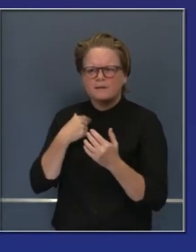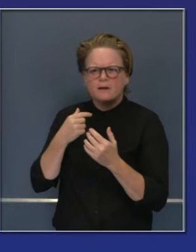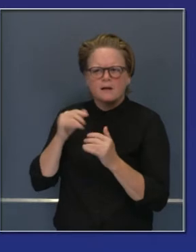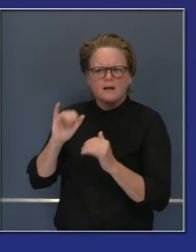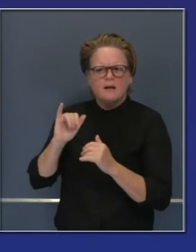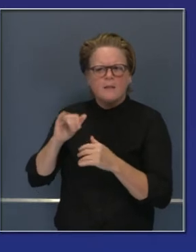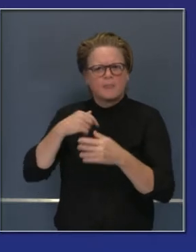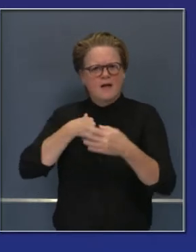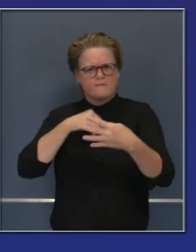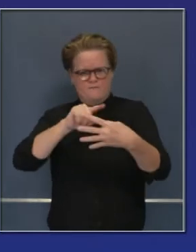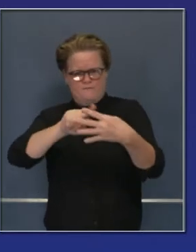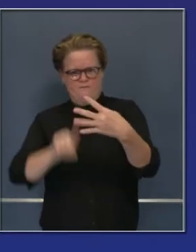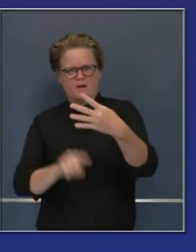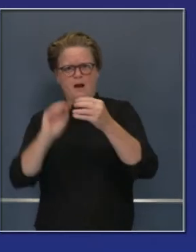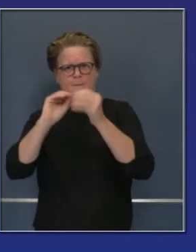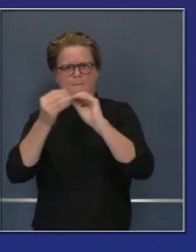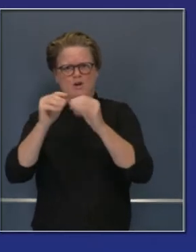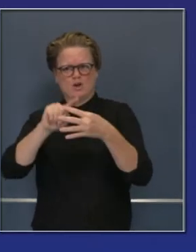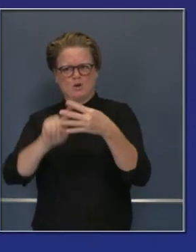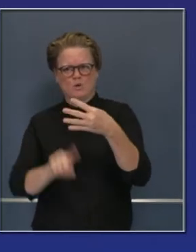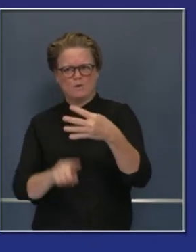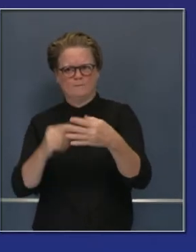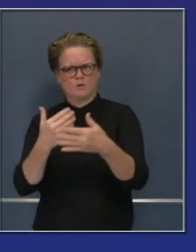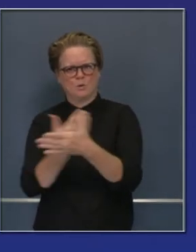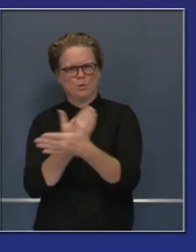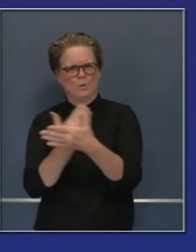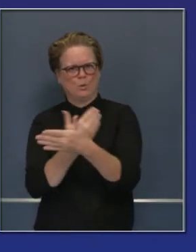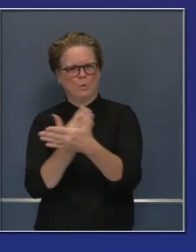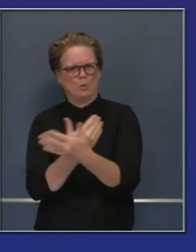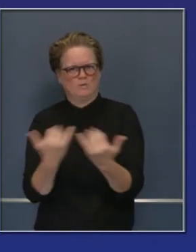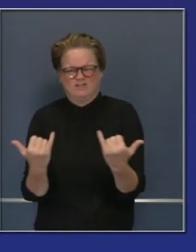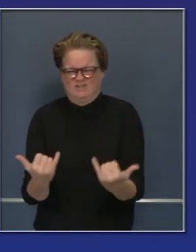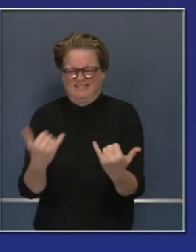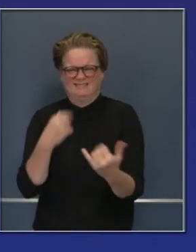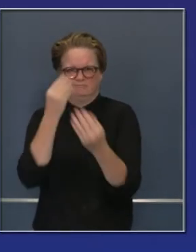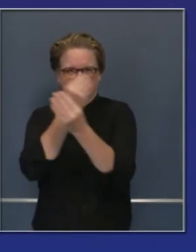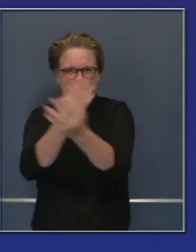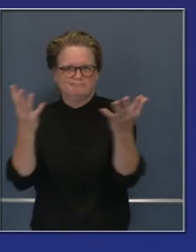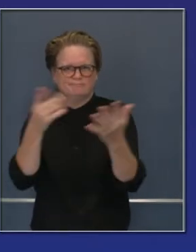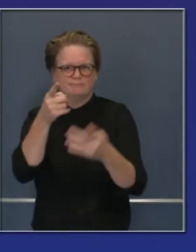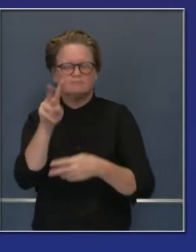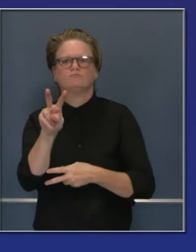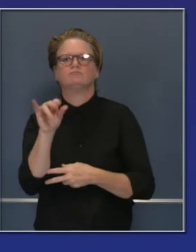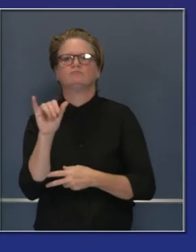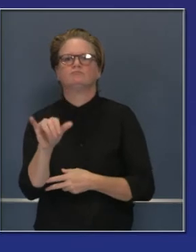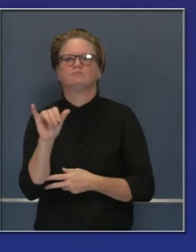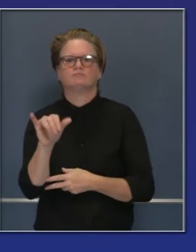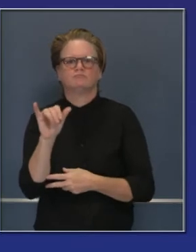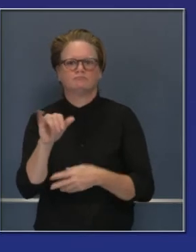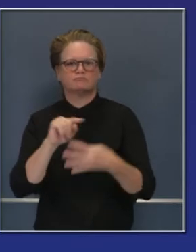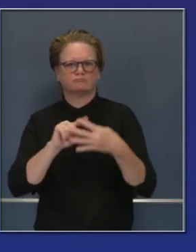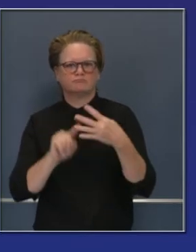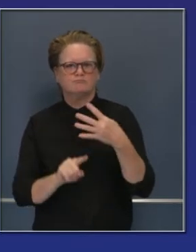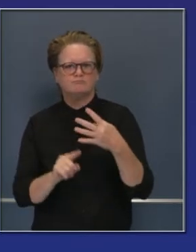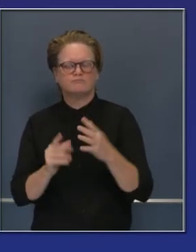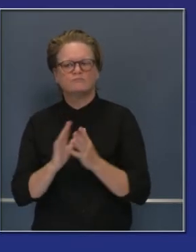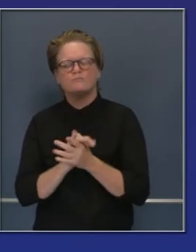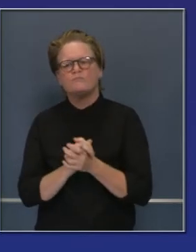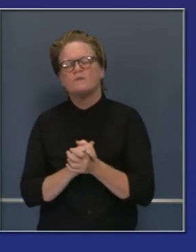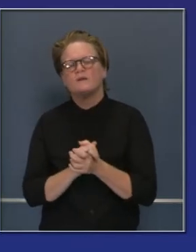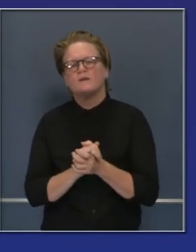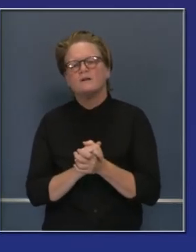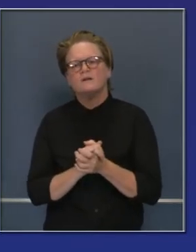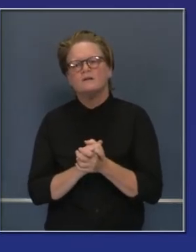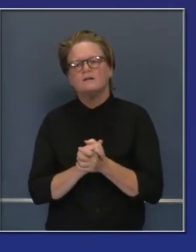11 semanas. El sistema a niveles está funcionando como esperábamos. Y no solo 40